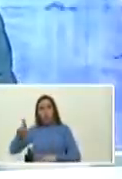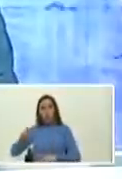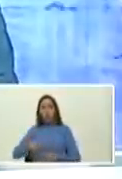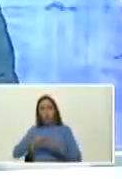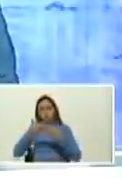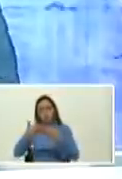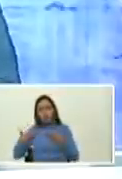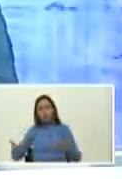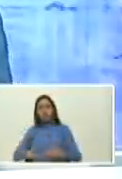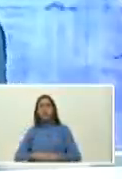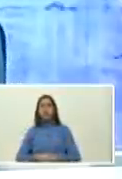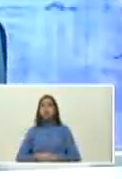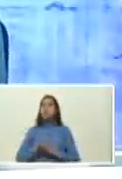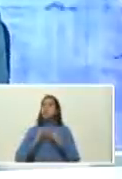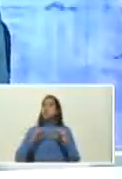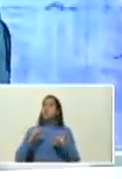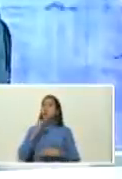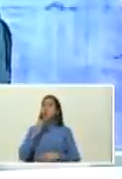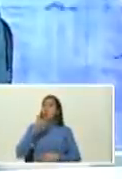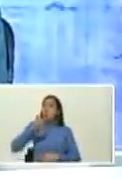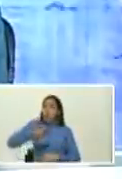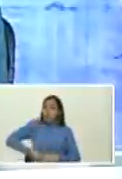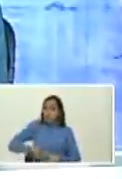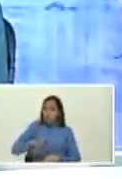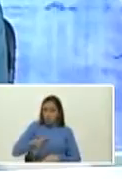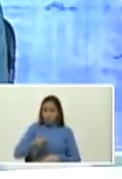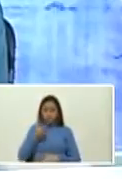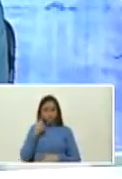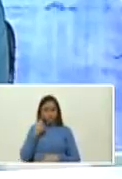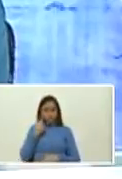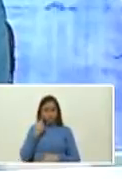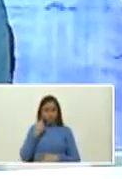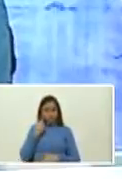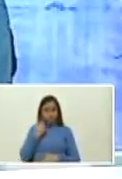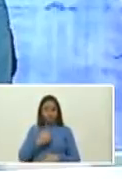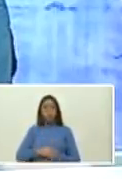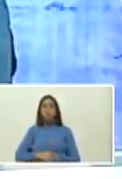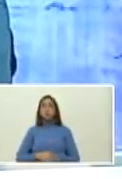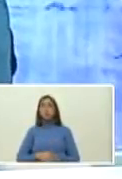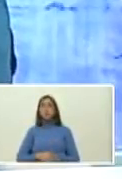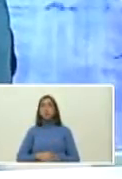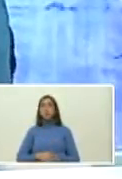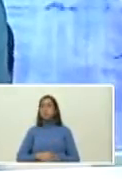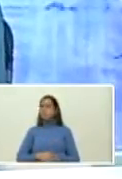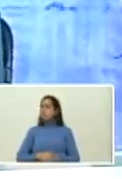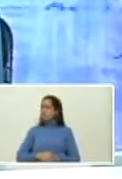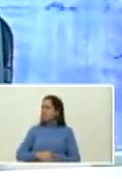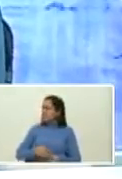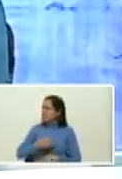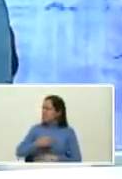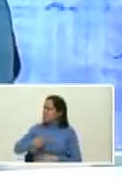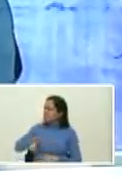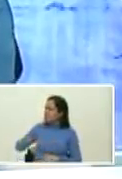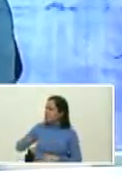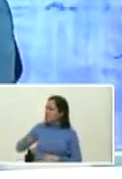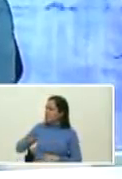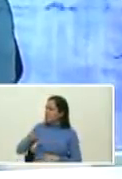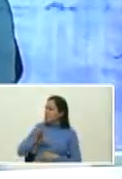siglo 21 todo esto es muy importante fíjense ustedes que quieres tú Ernesto me tienes como loco vale